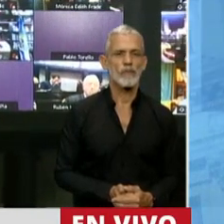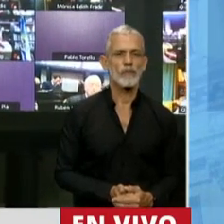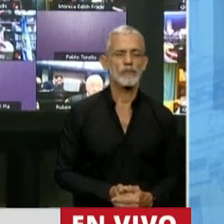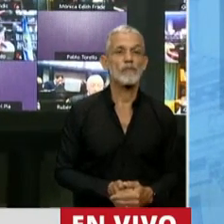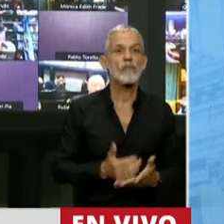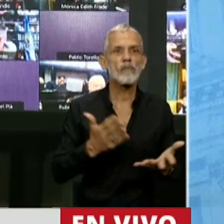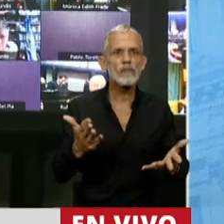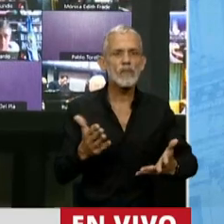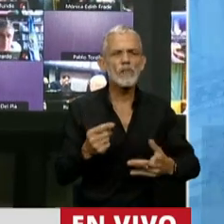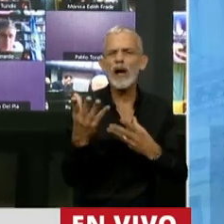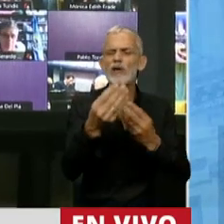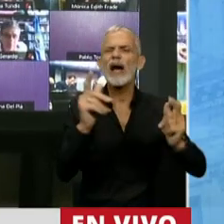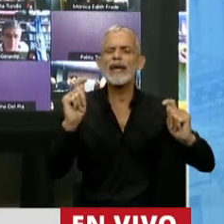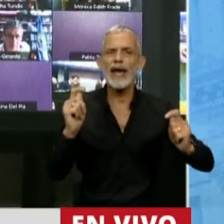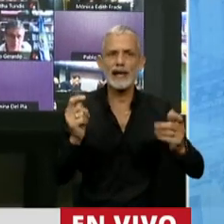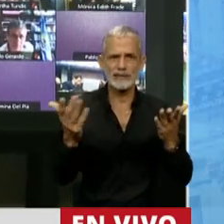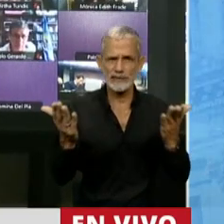¿Quiénes son los solidarios?